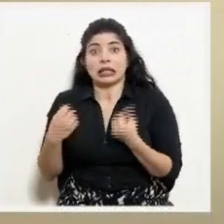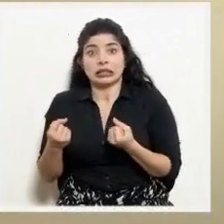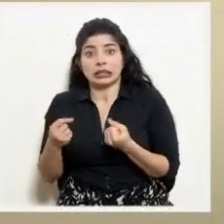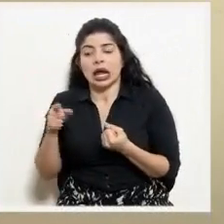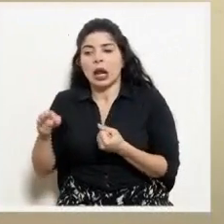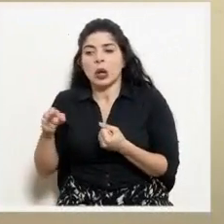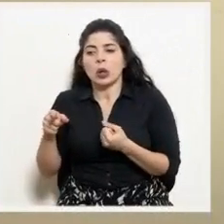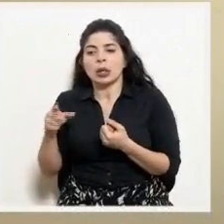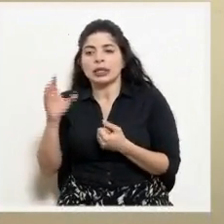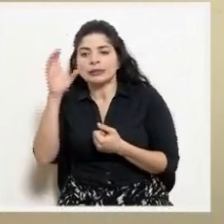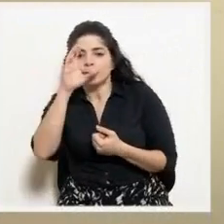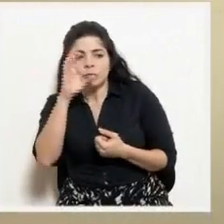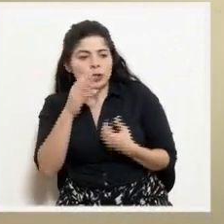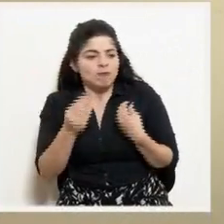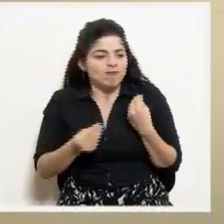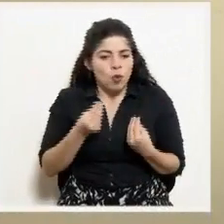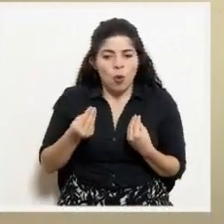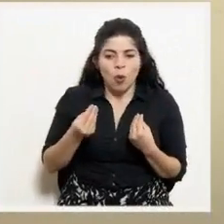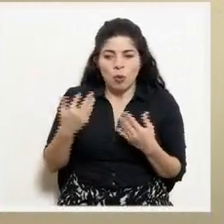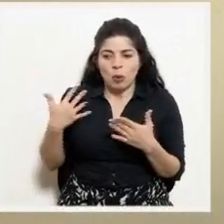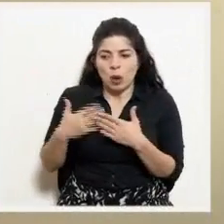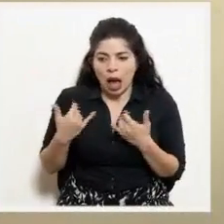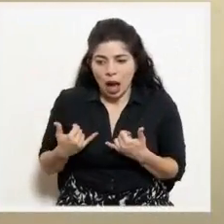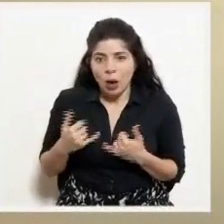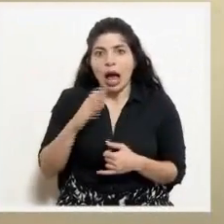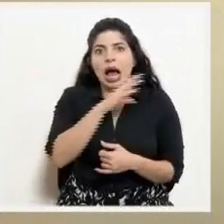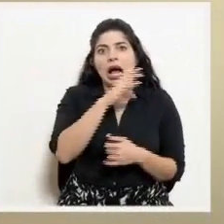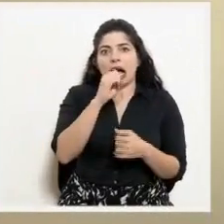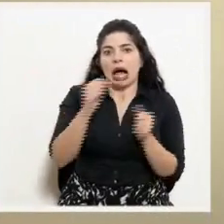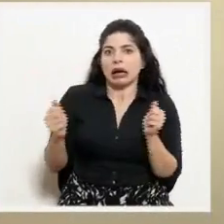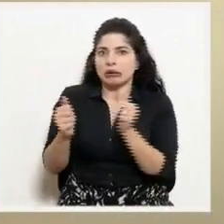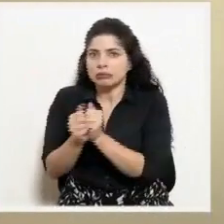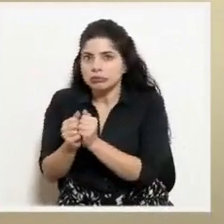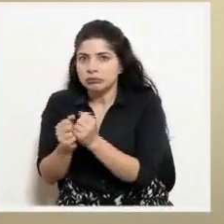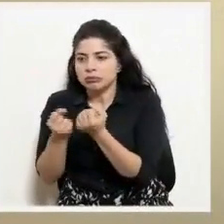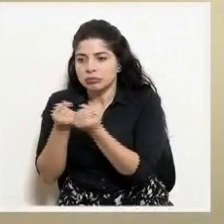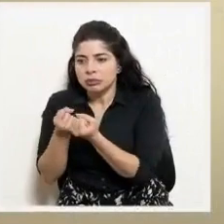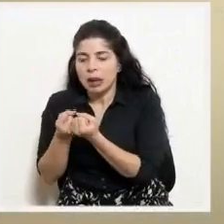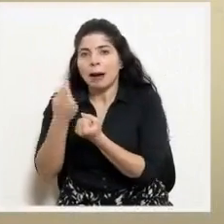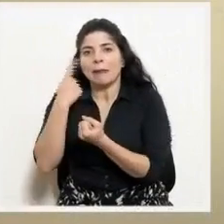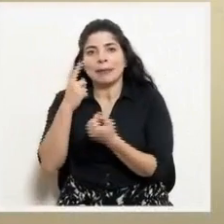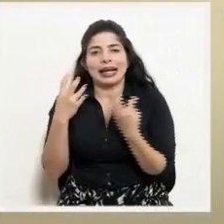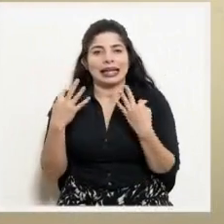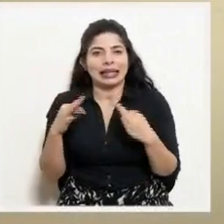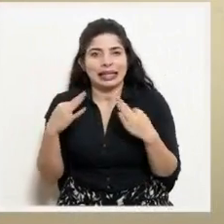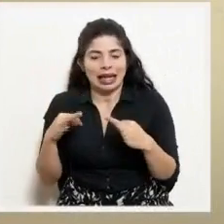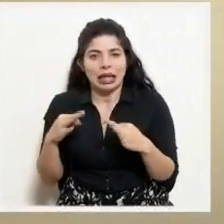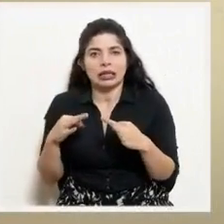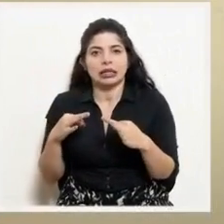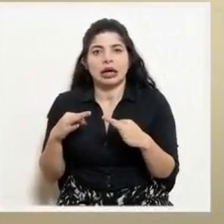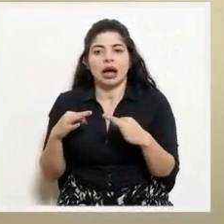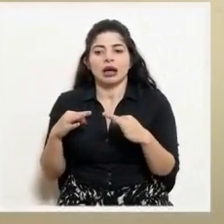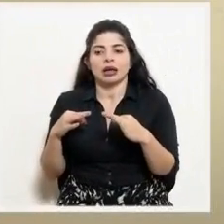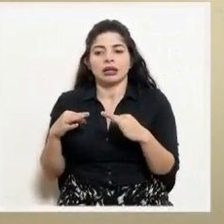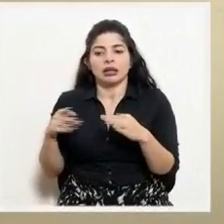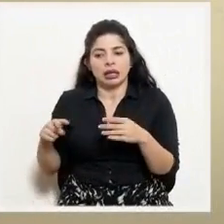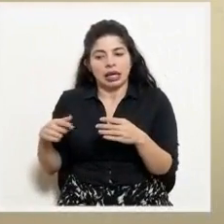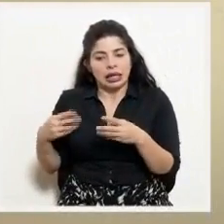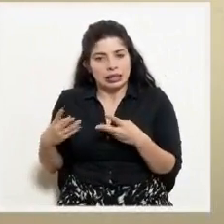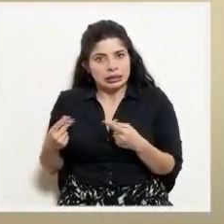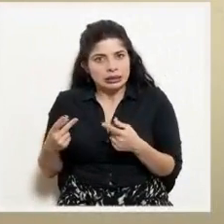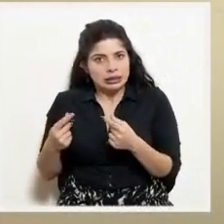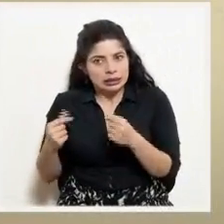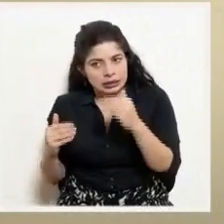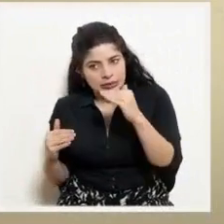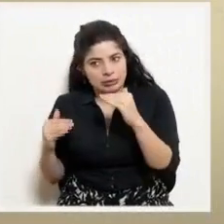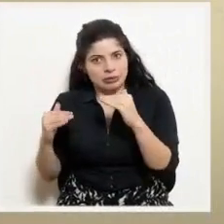esfuerzos para ponerse al día y la caja también lo ha hecho con ellos, precisamente para tratar de llevarlas a